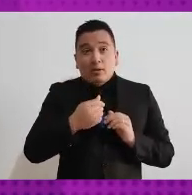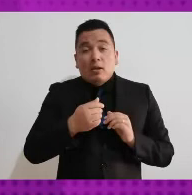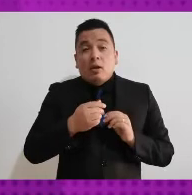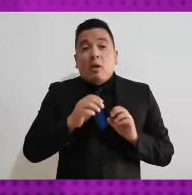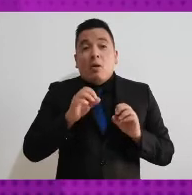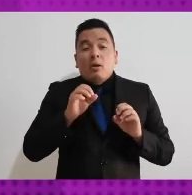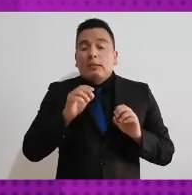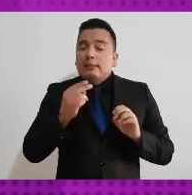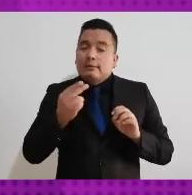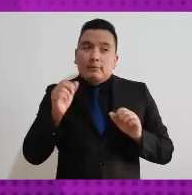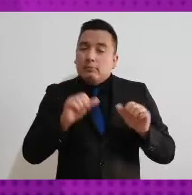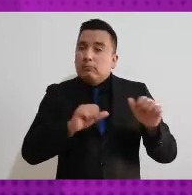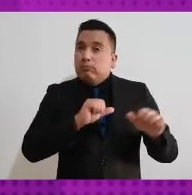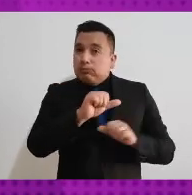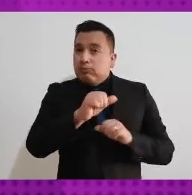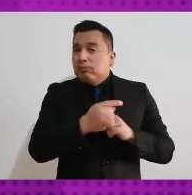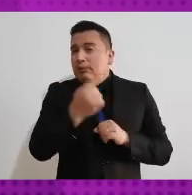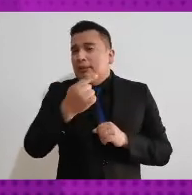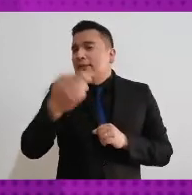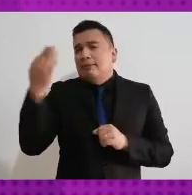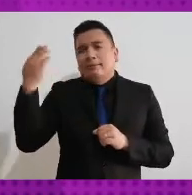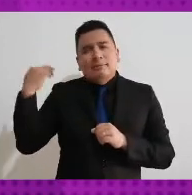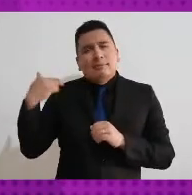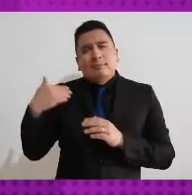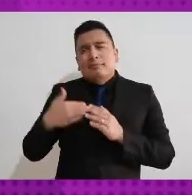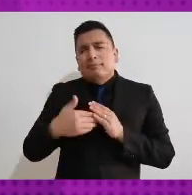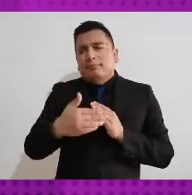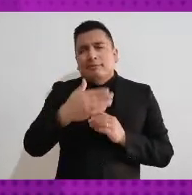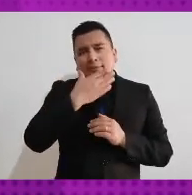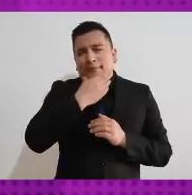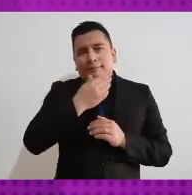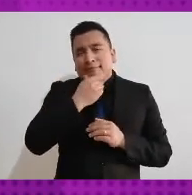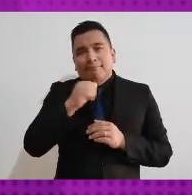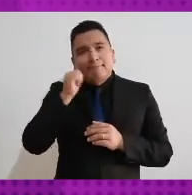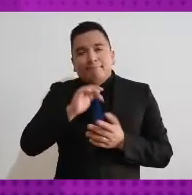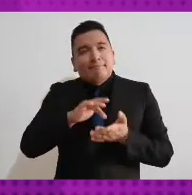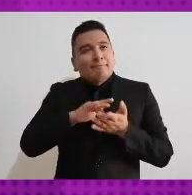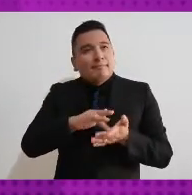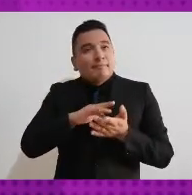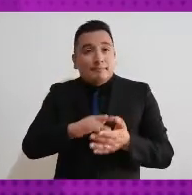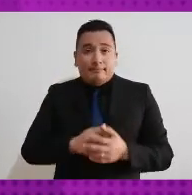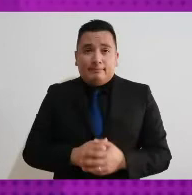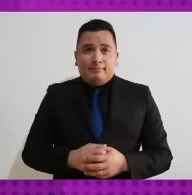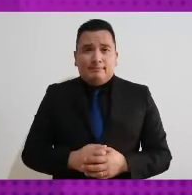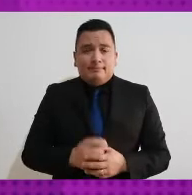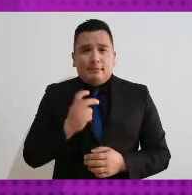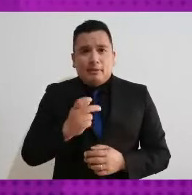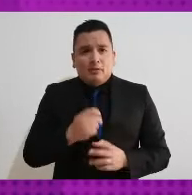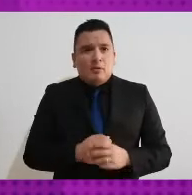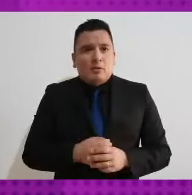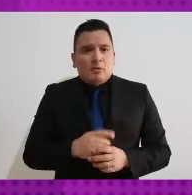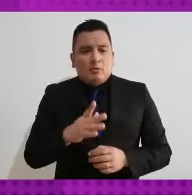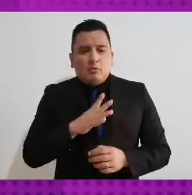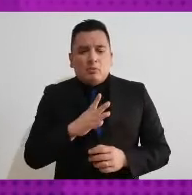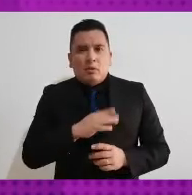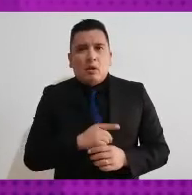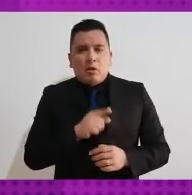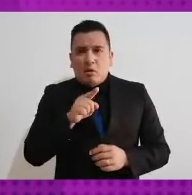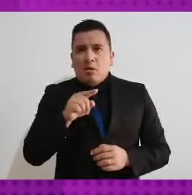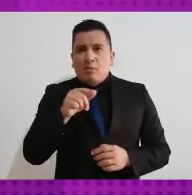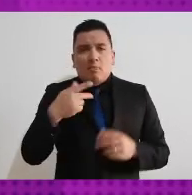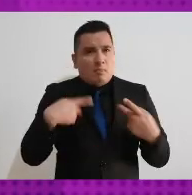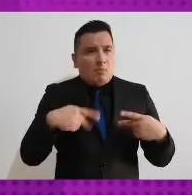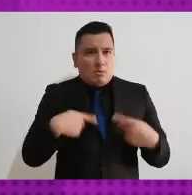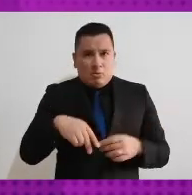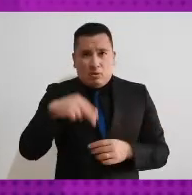porque ha sido el grupo históricamente privilegiado. Entonces el punto es si vamos a integrar a las personas